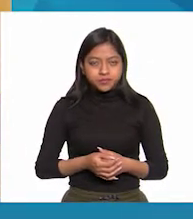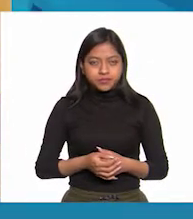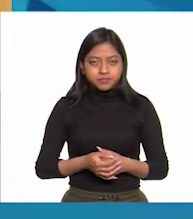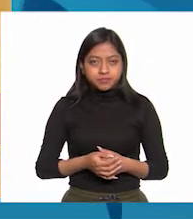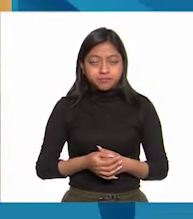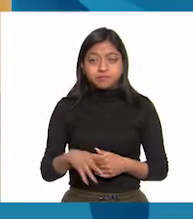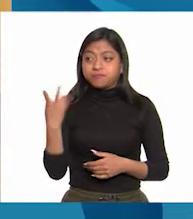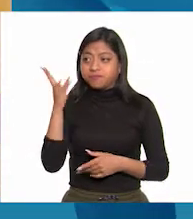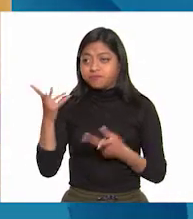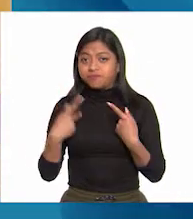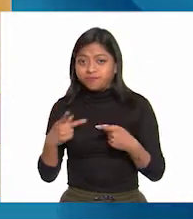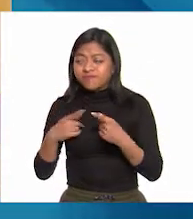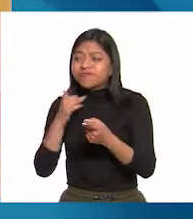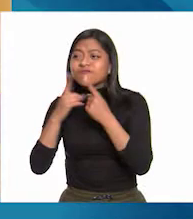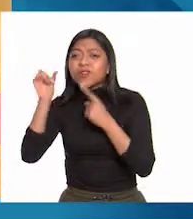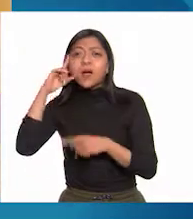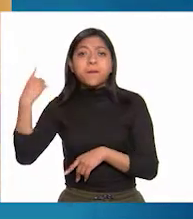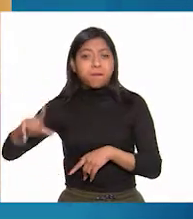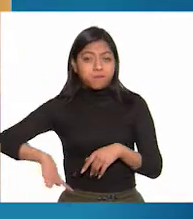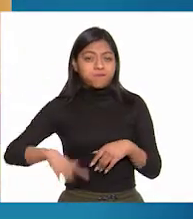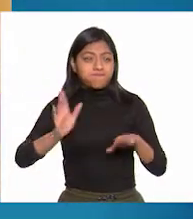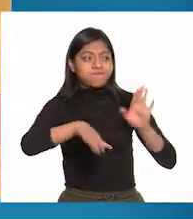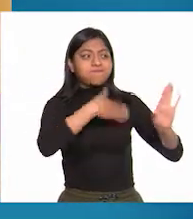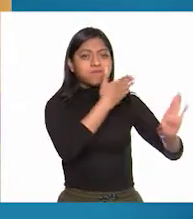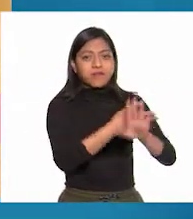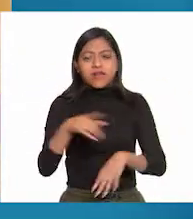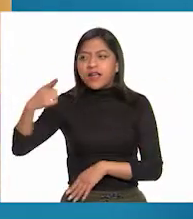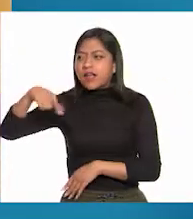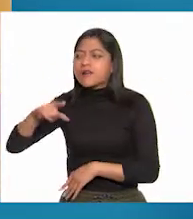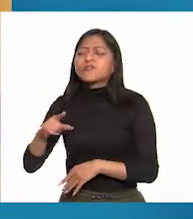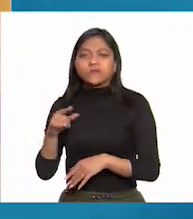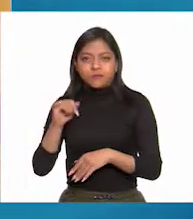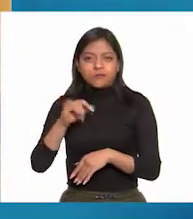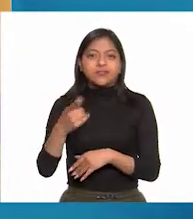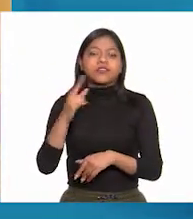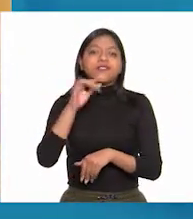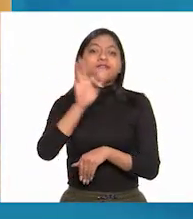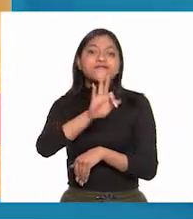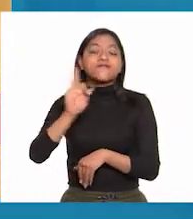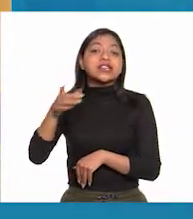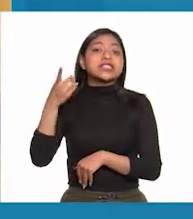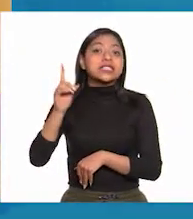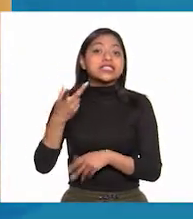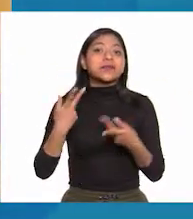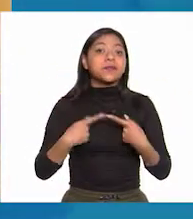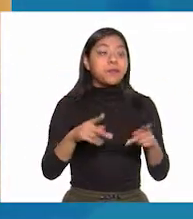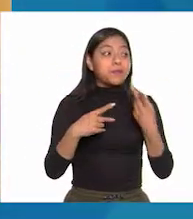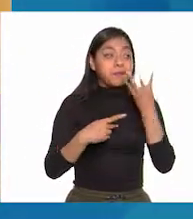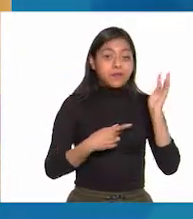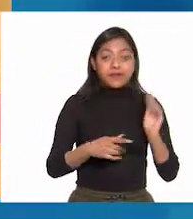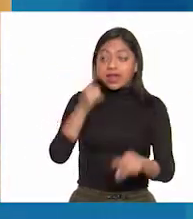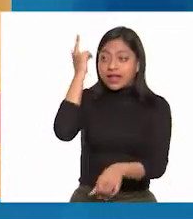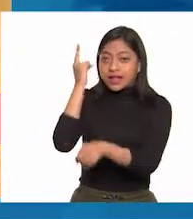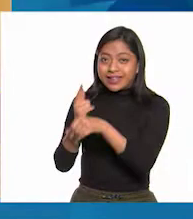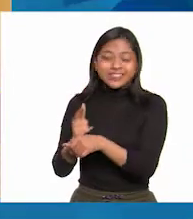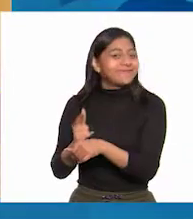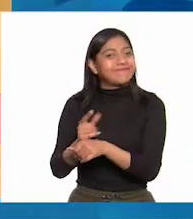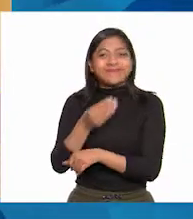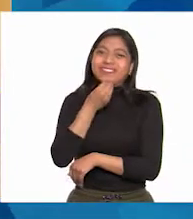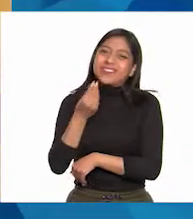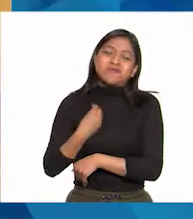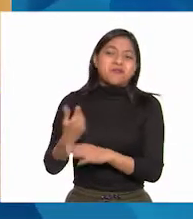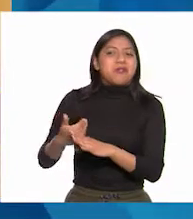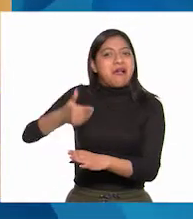Los conspiradores planeaban hacer una insurrección en diciembre, pero al ser denunciados, no tuvieron otra